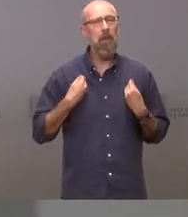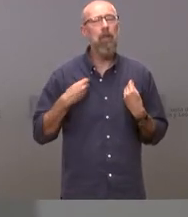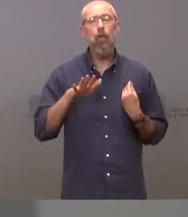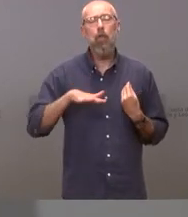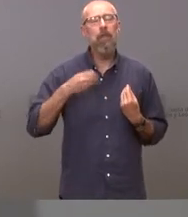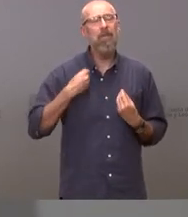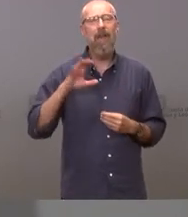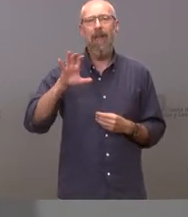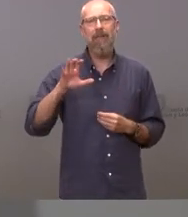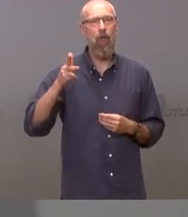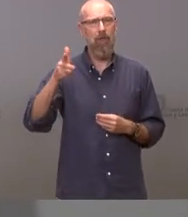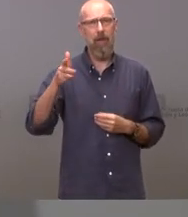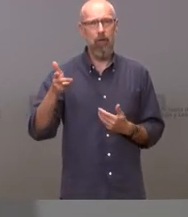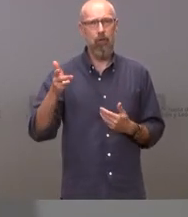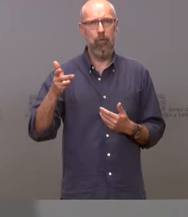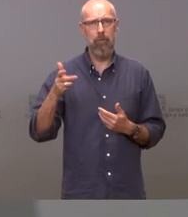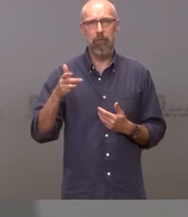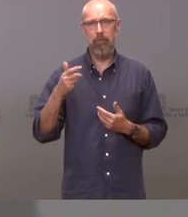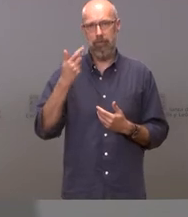el gobierno desconoce